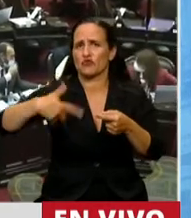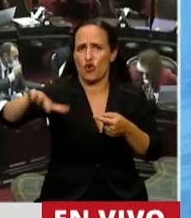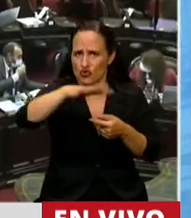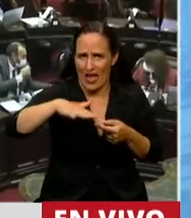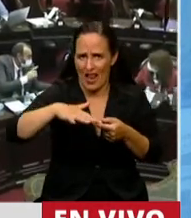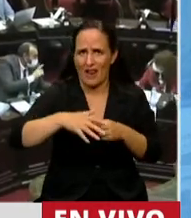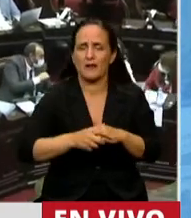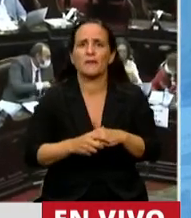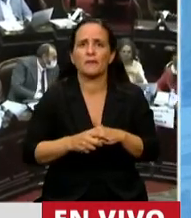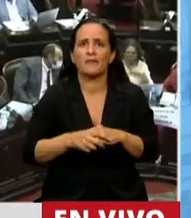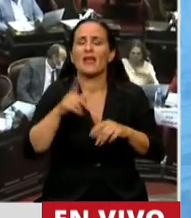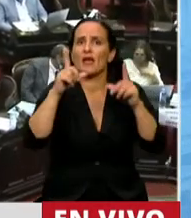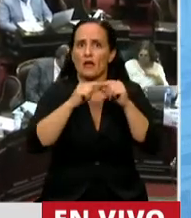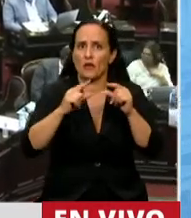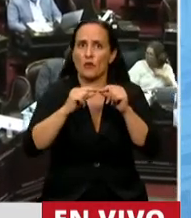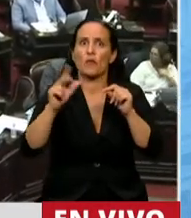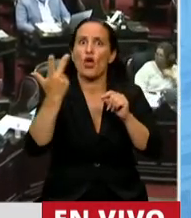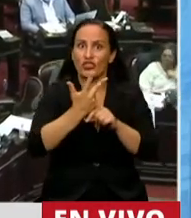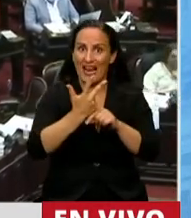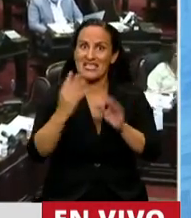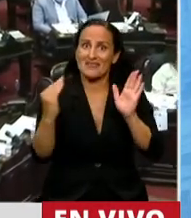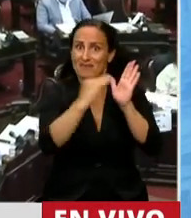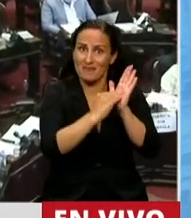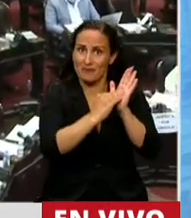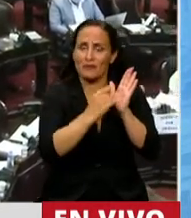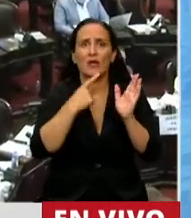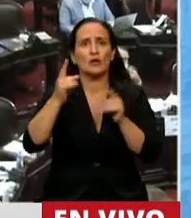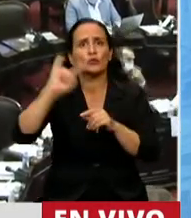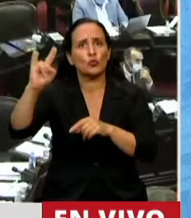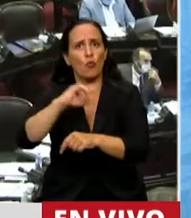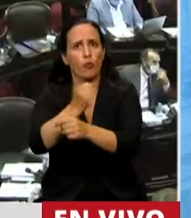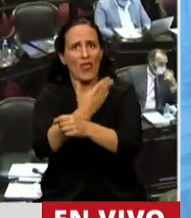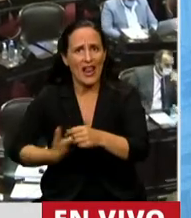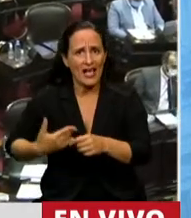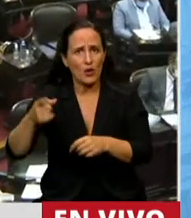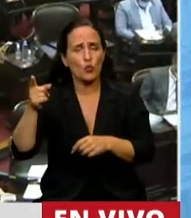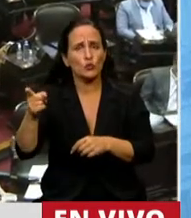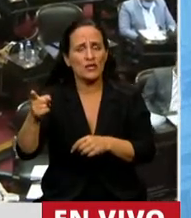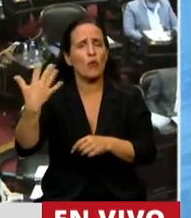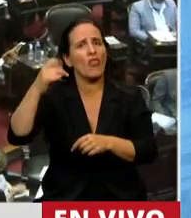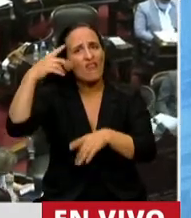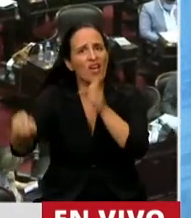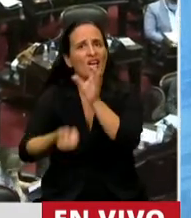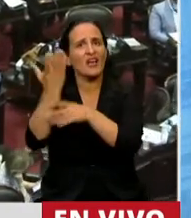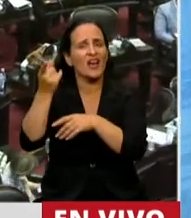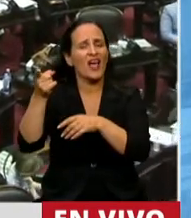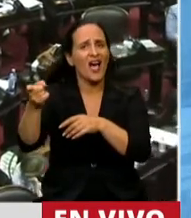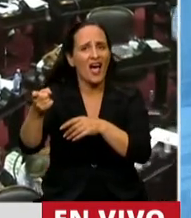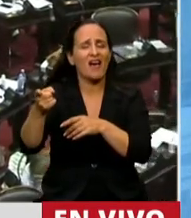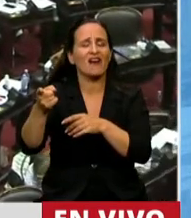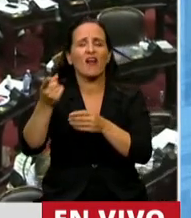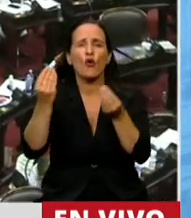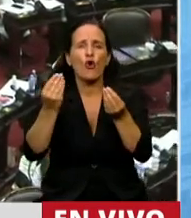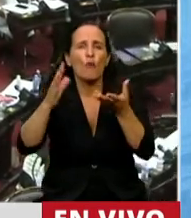Y que en su artículo tercero le encomendó al Poder Ejecutivo la creación de las condiciones para